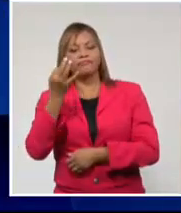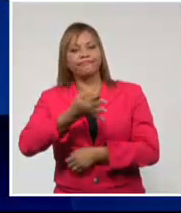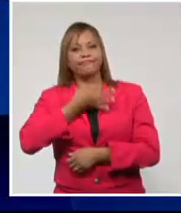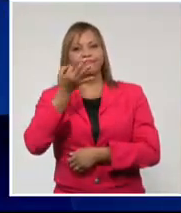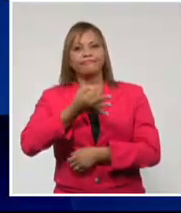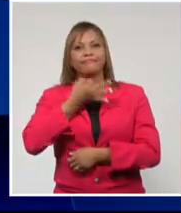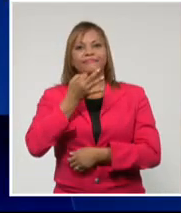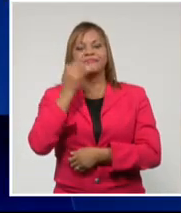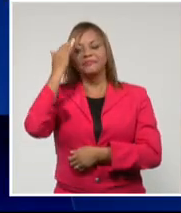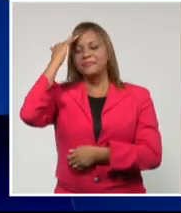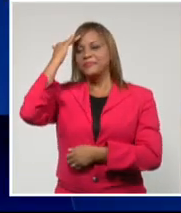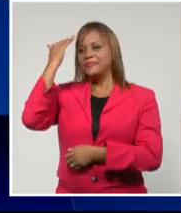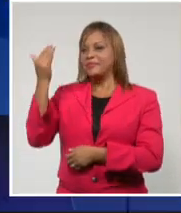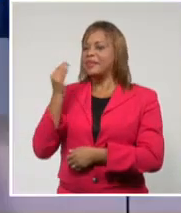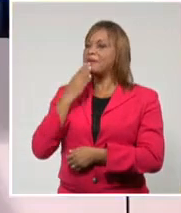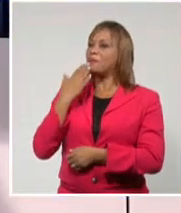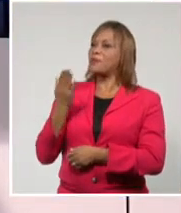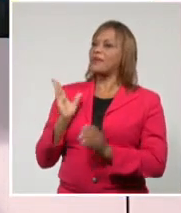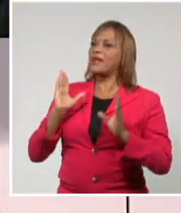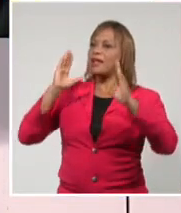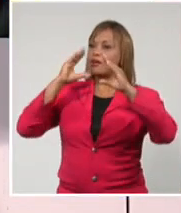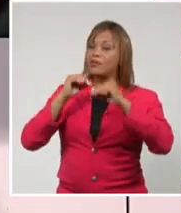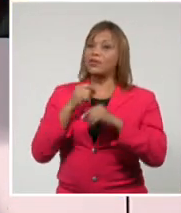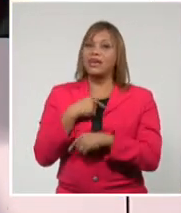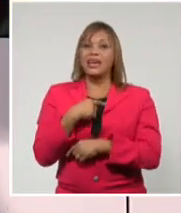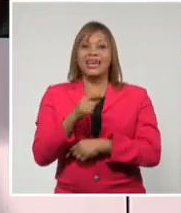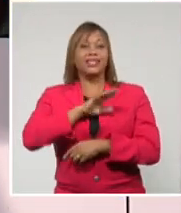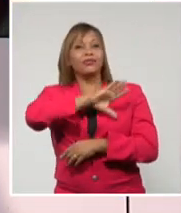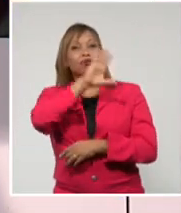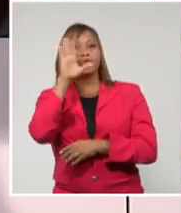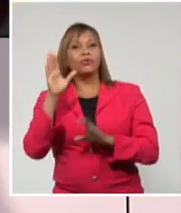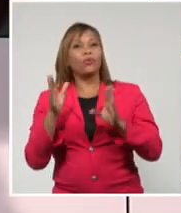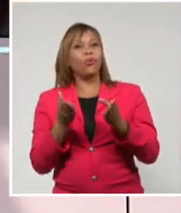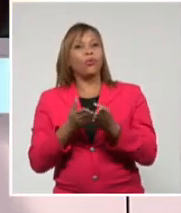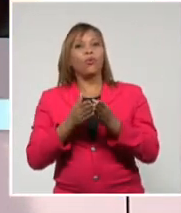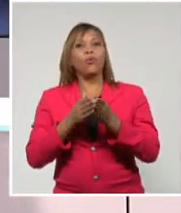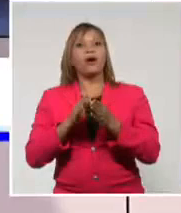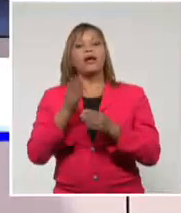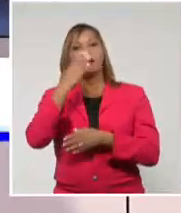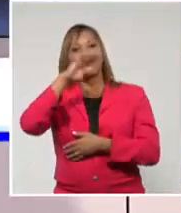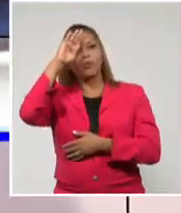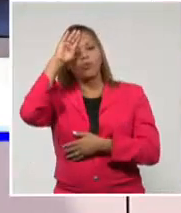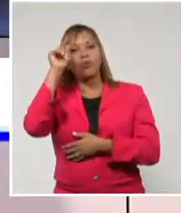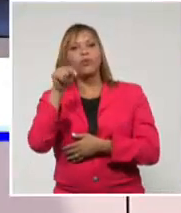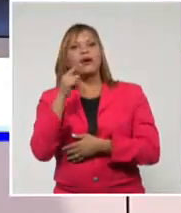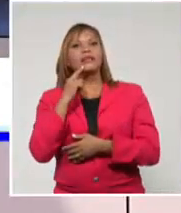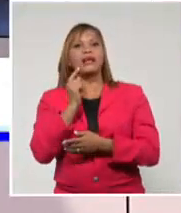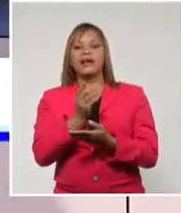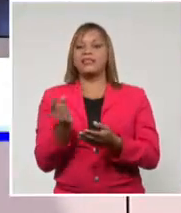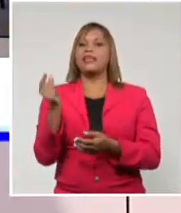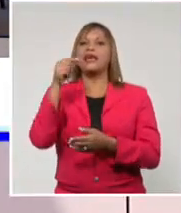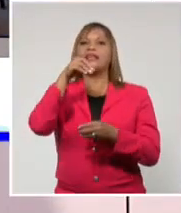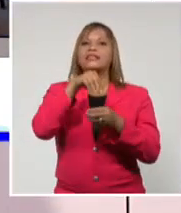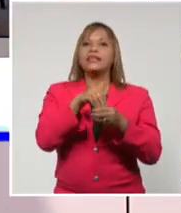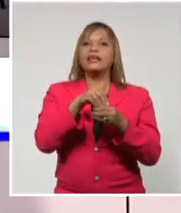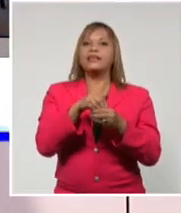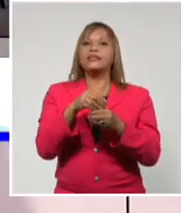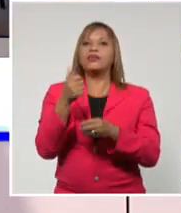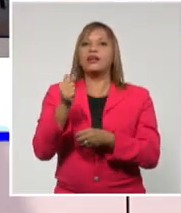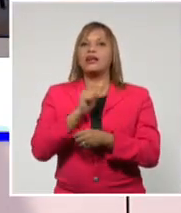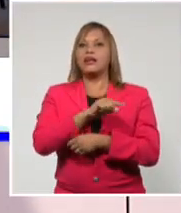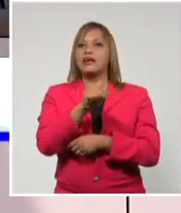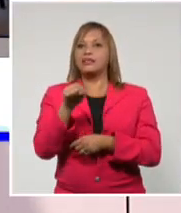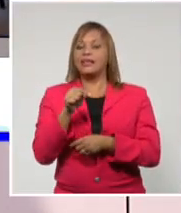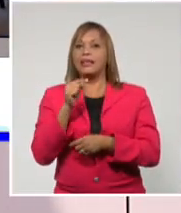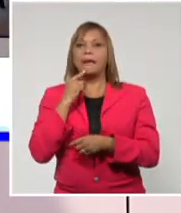Sí, gracias. Buenas noches. Casi toda Cuba está en las aulas en un nuevo curso escolar y La Habana retomó el interrumpido hace